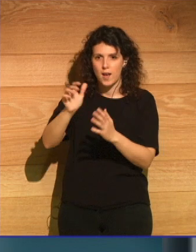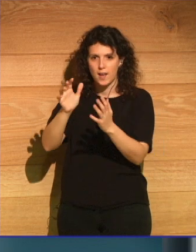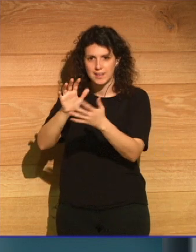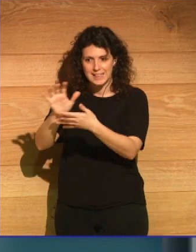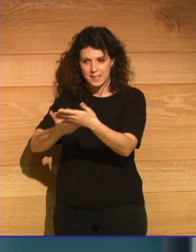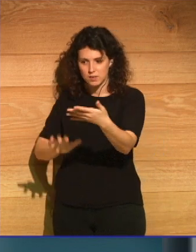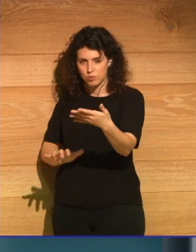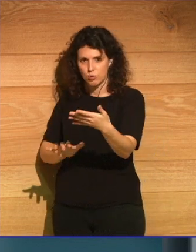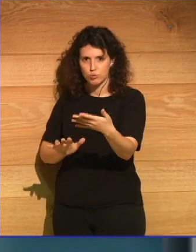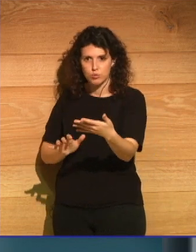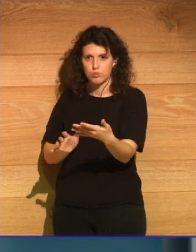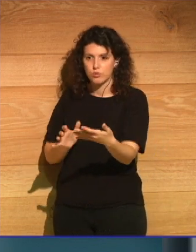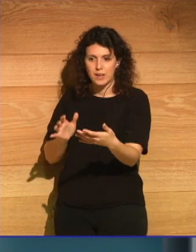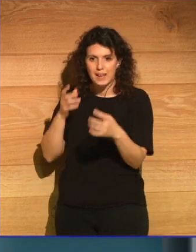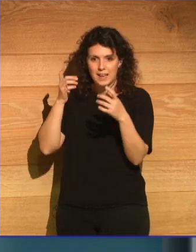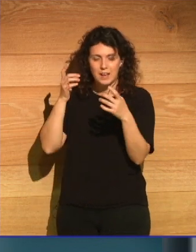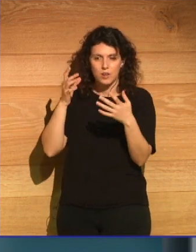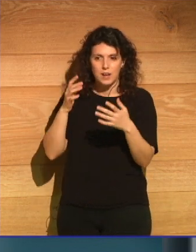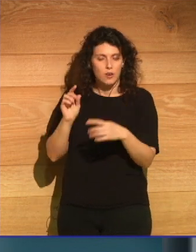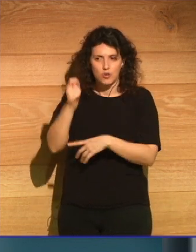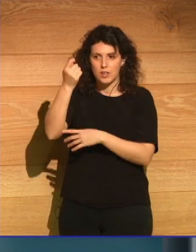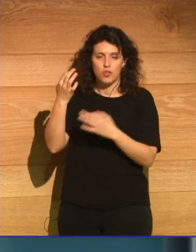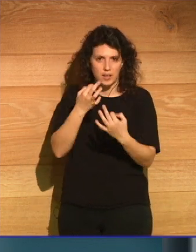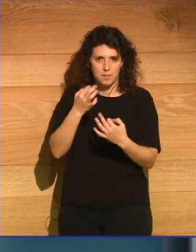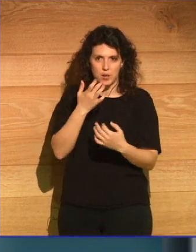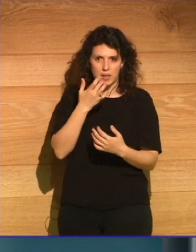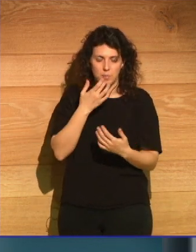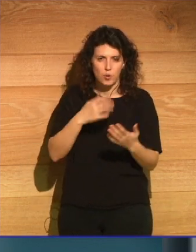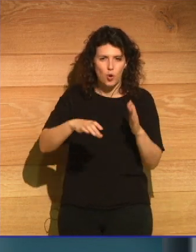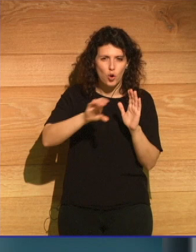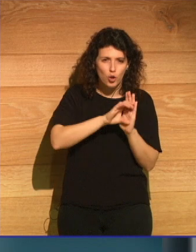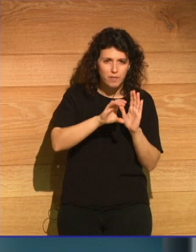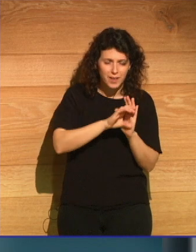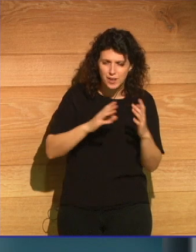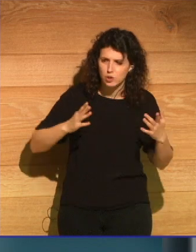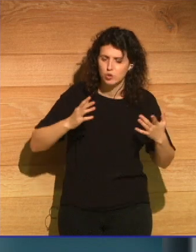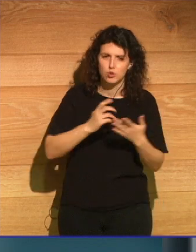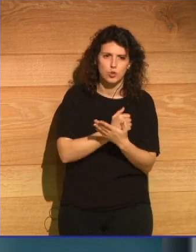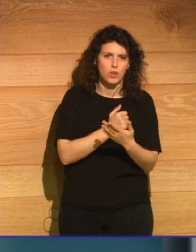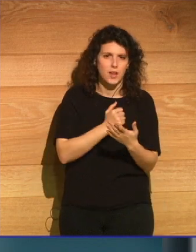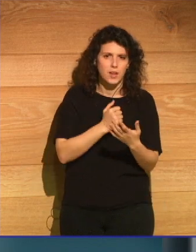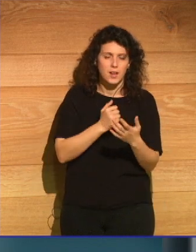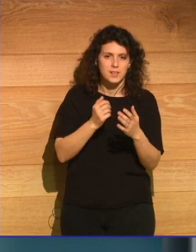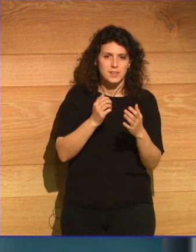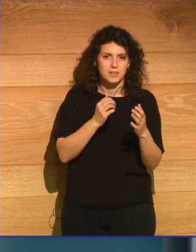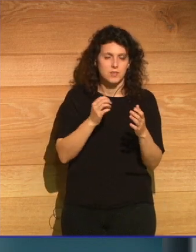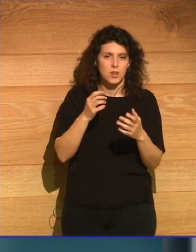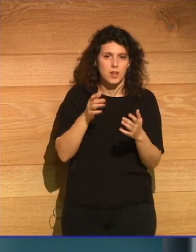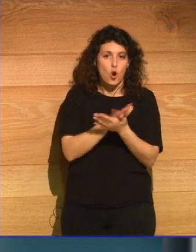Han conseguido meter, por ejemplo, codificar todas las obras de Shakespeare